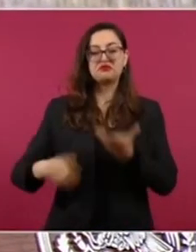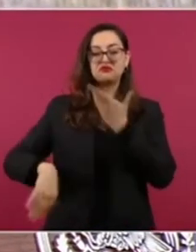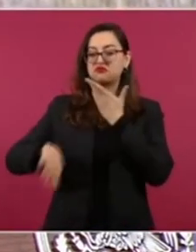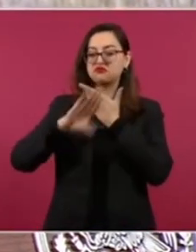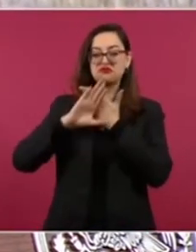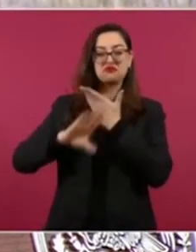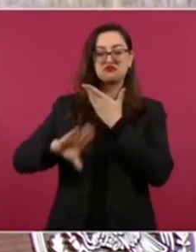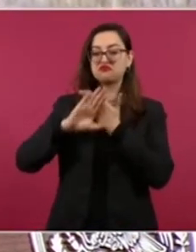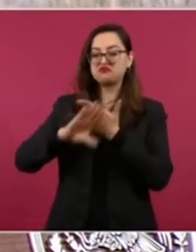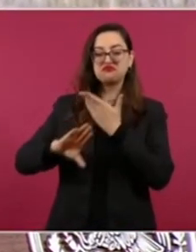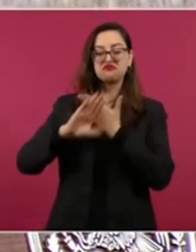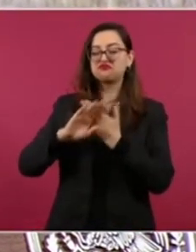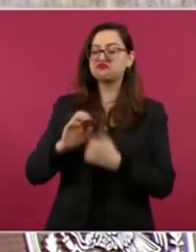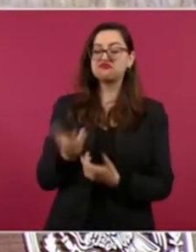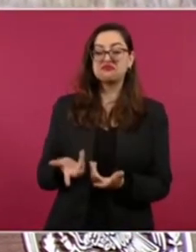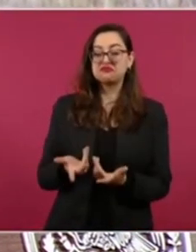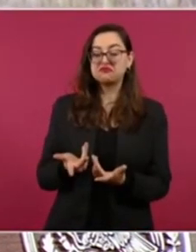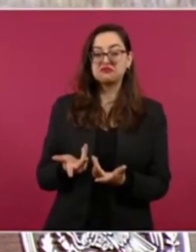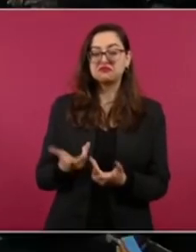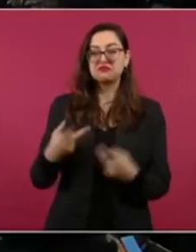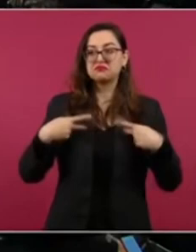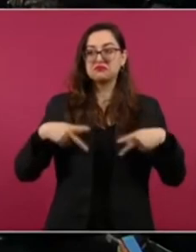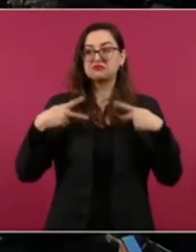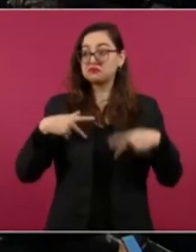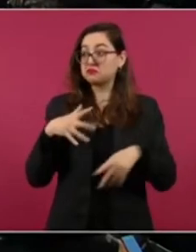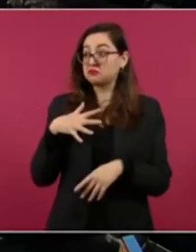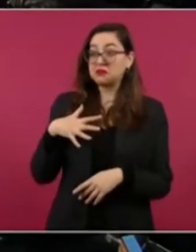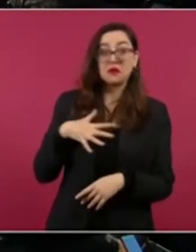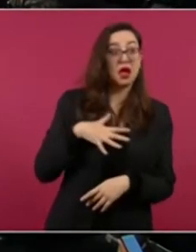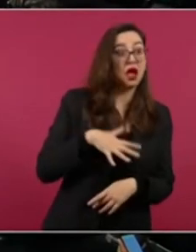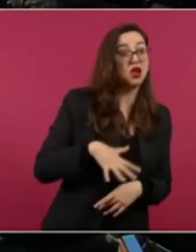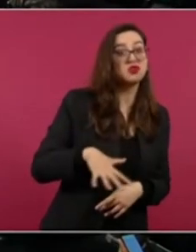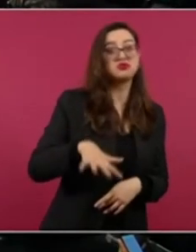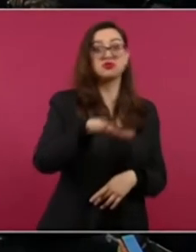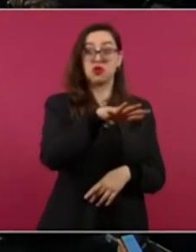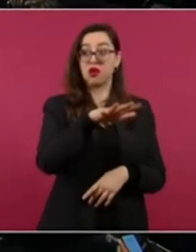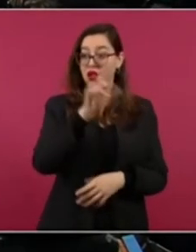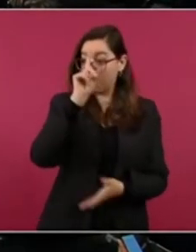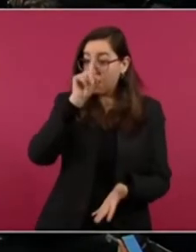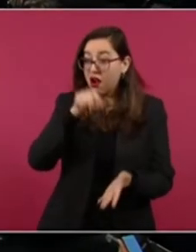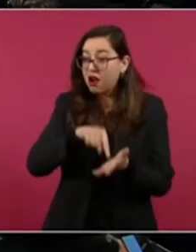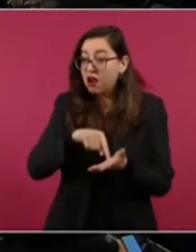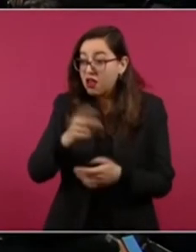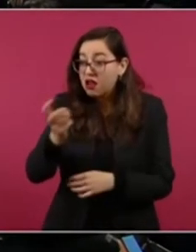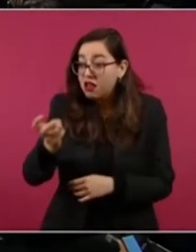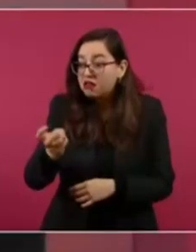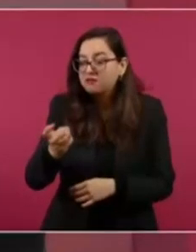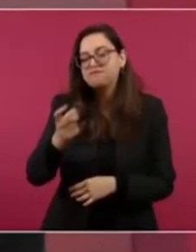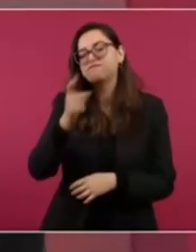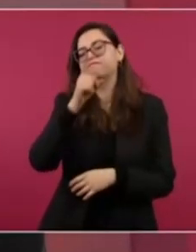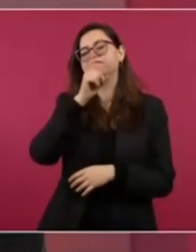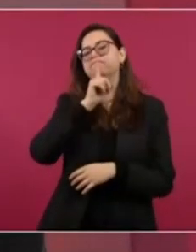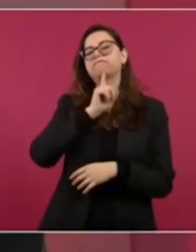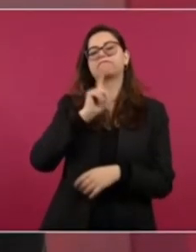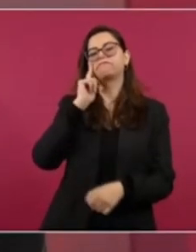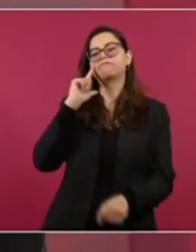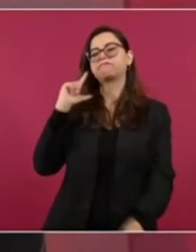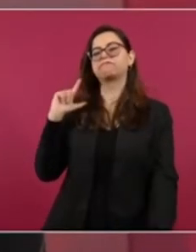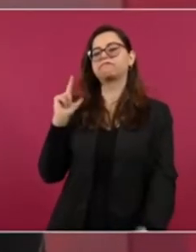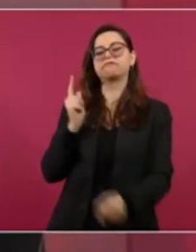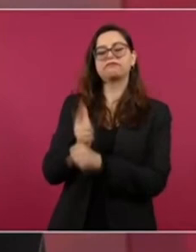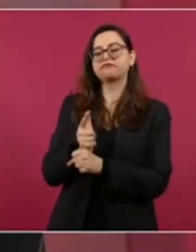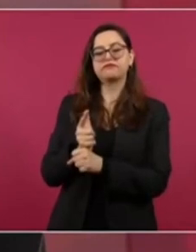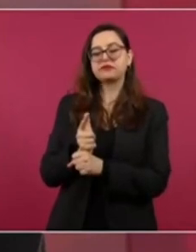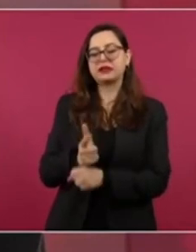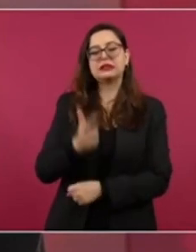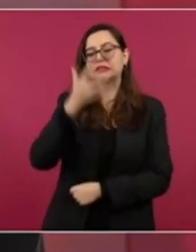gobierno, porque la gente sabe muy bien